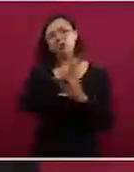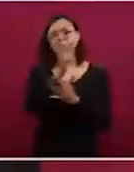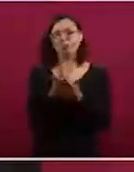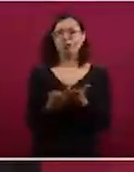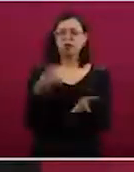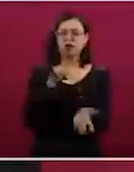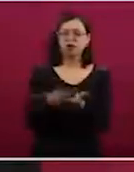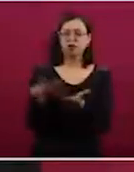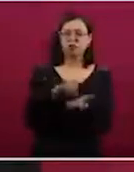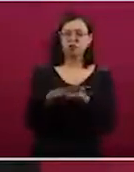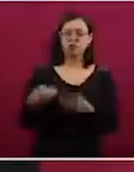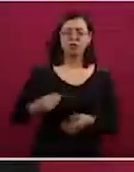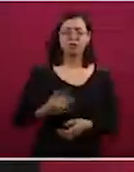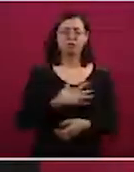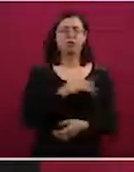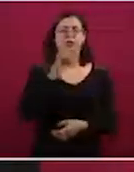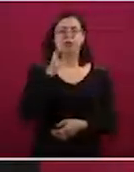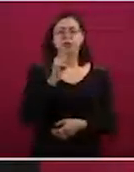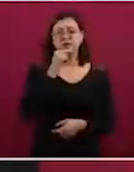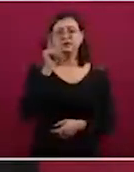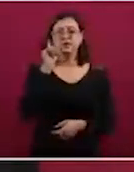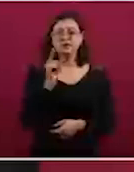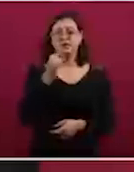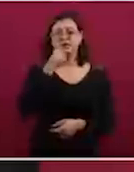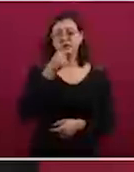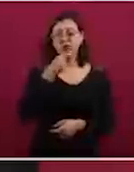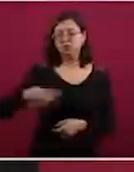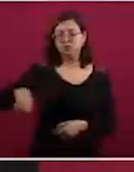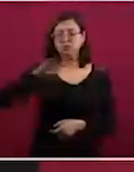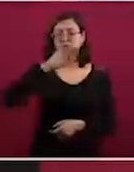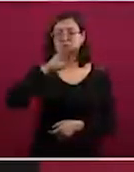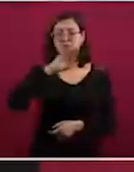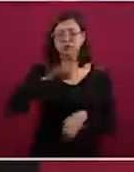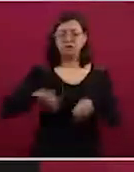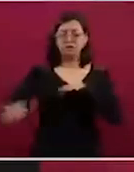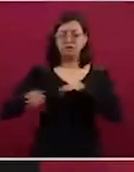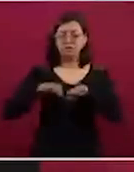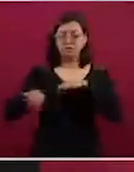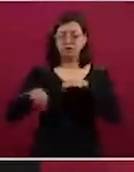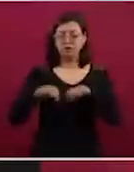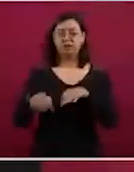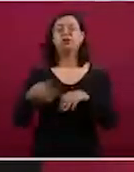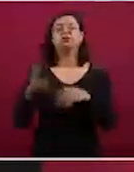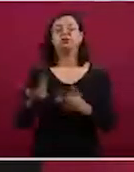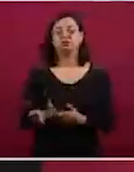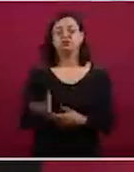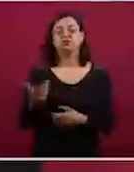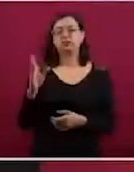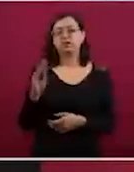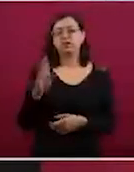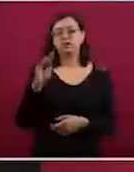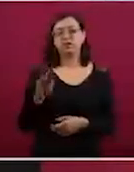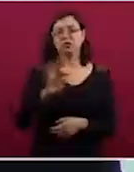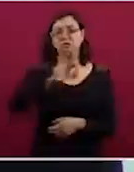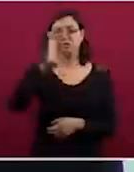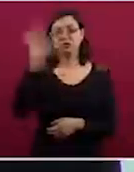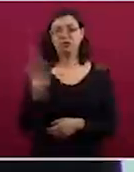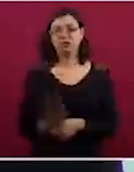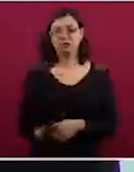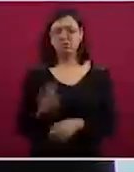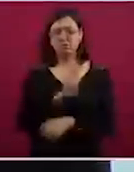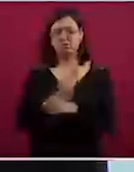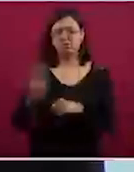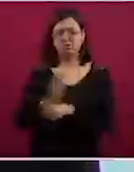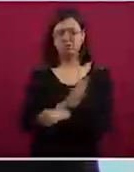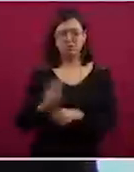apoyo al bienestar de niñas y niños de madres trabajadoras, en donde las mujeres representan del 90 por ciento de este